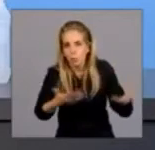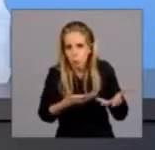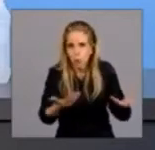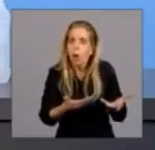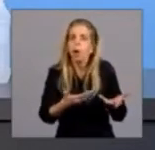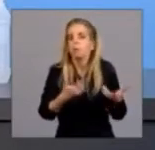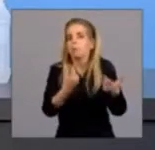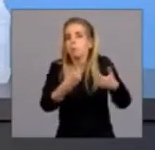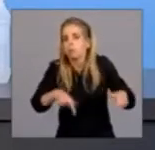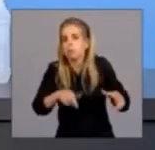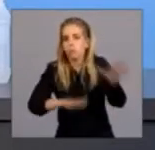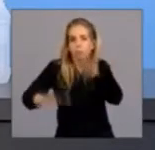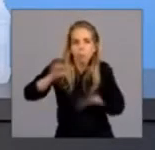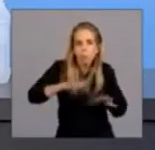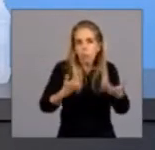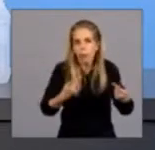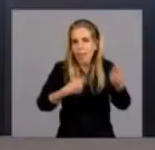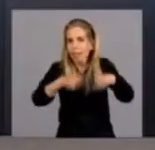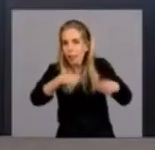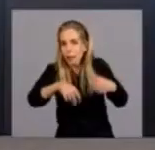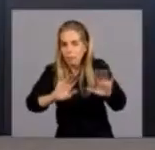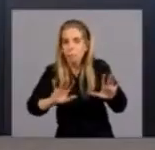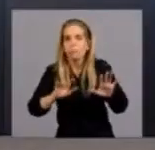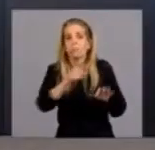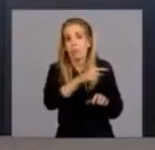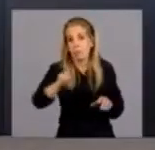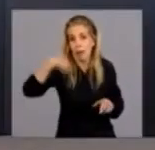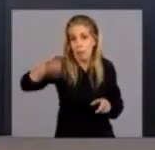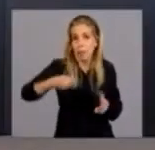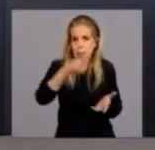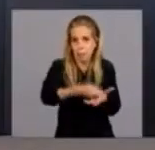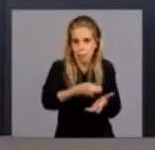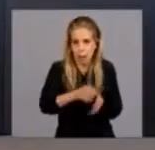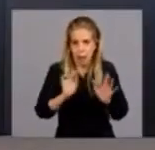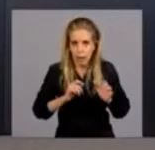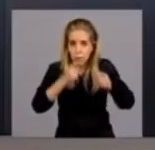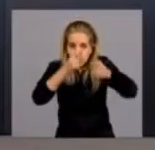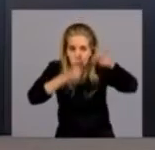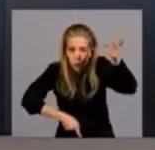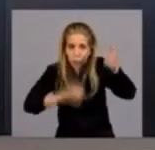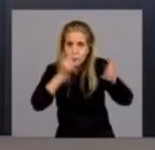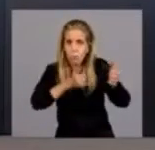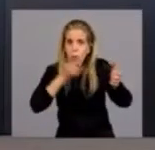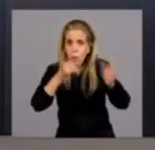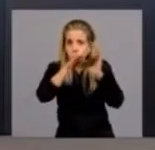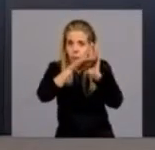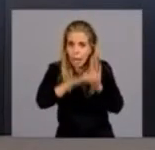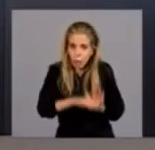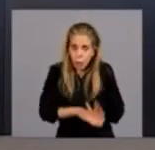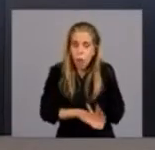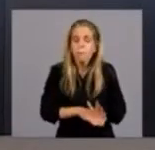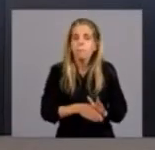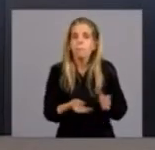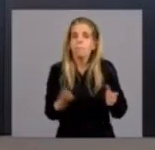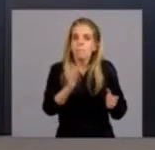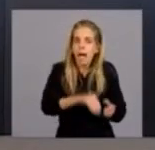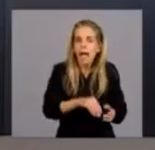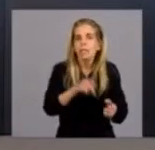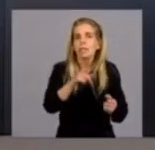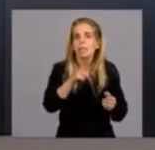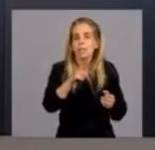ordenamiento nuestro y burocráticas. Todo esto que estamos hablando, sumado al apoyo